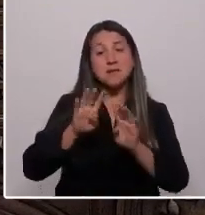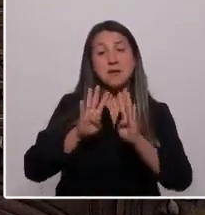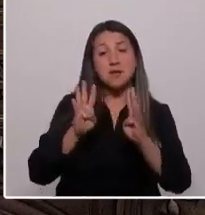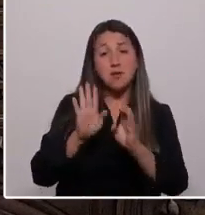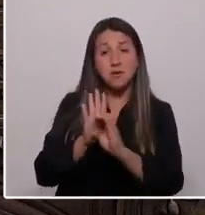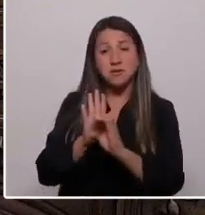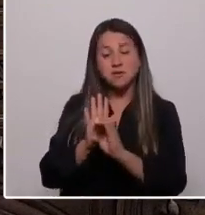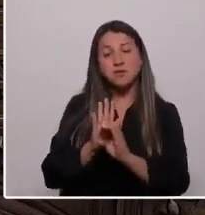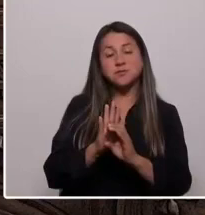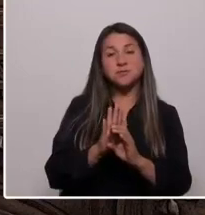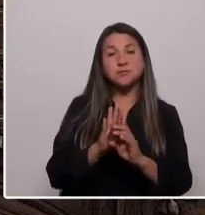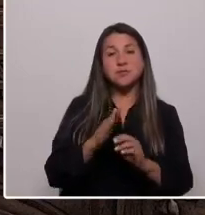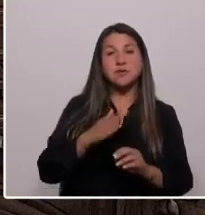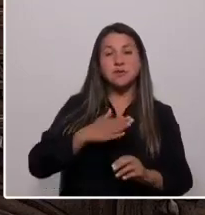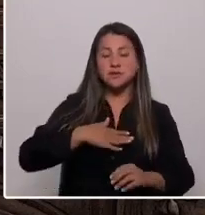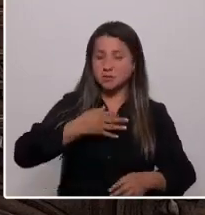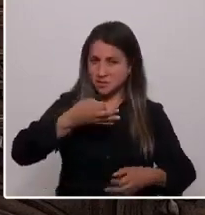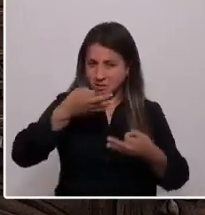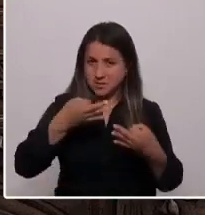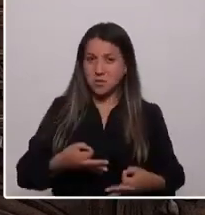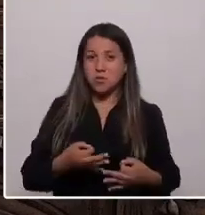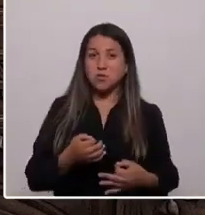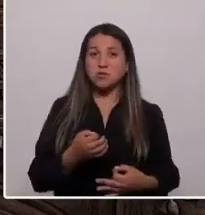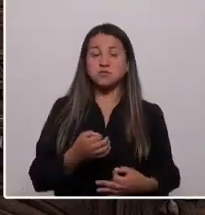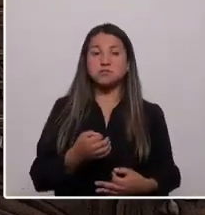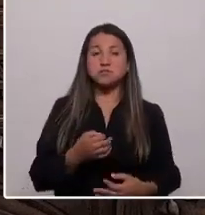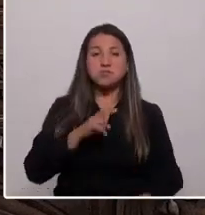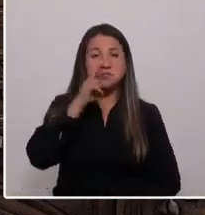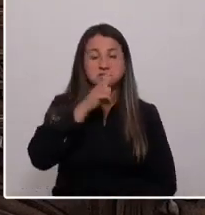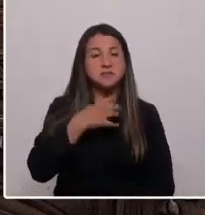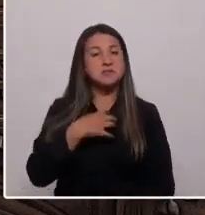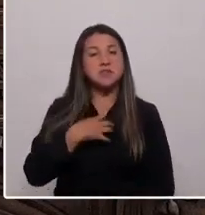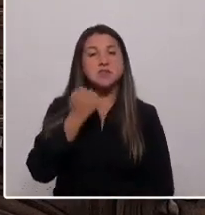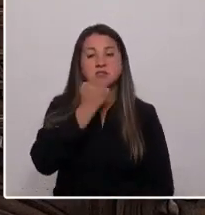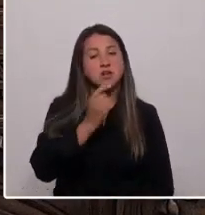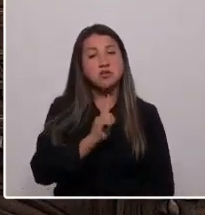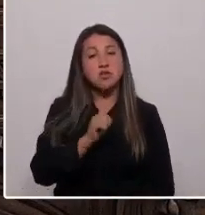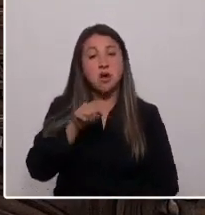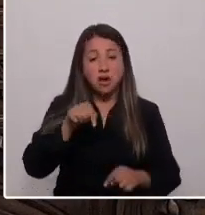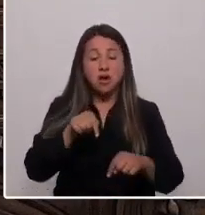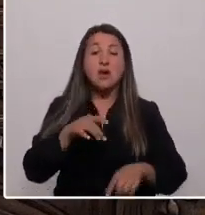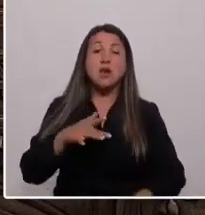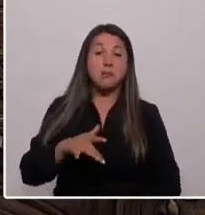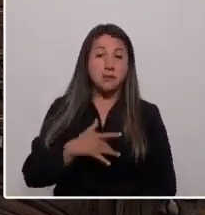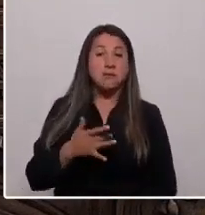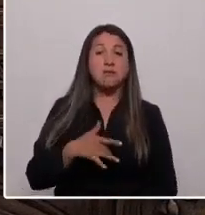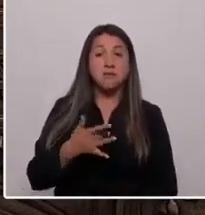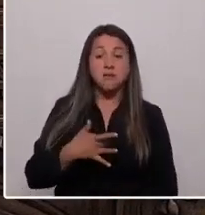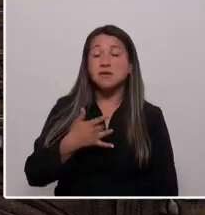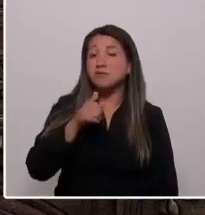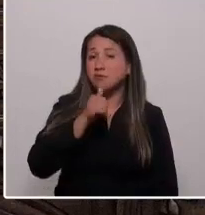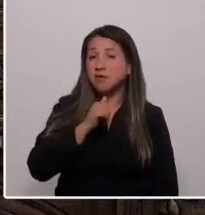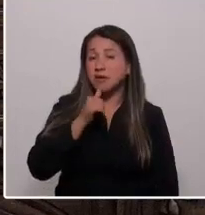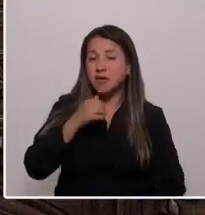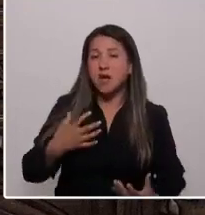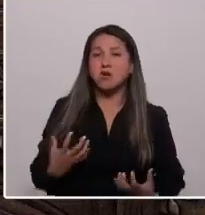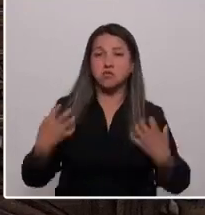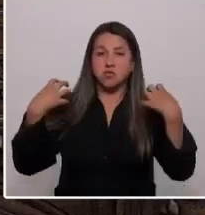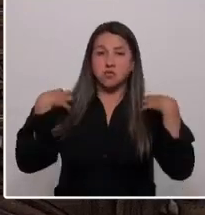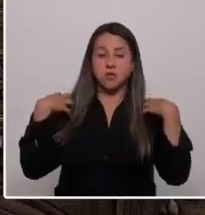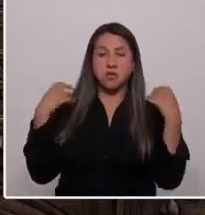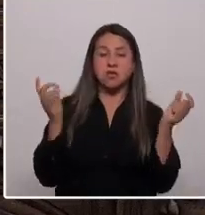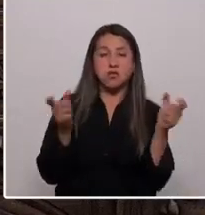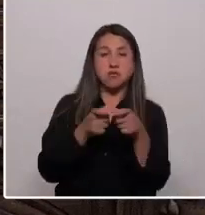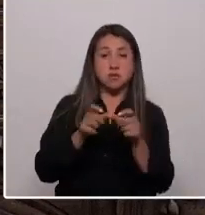puedo afirmar sin temor a equivocarme que aquí lamentablemente falta asumir como convención constitucional